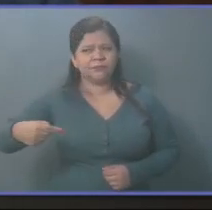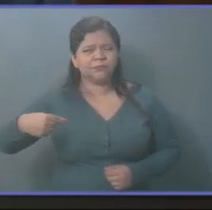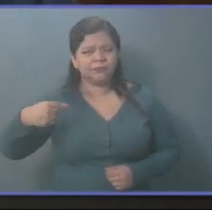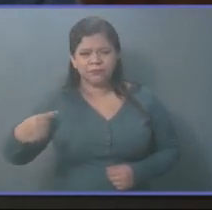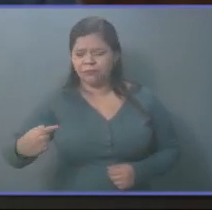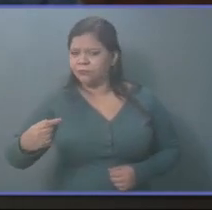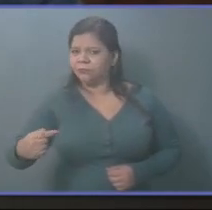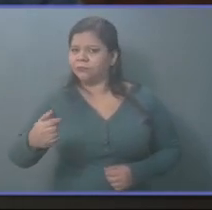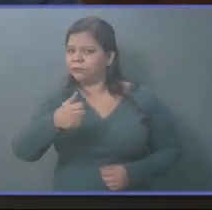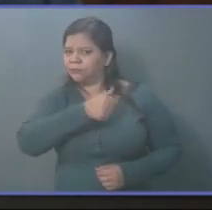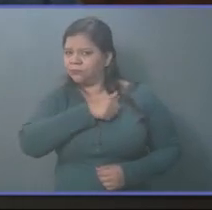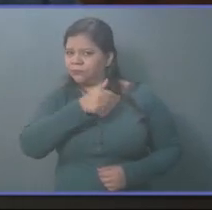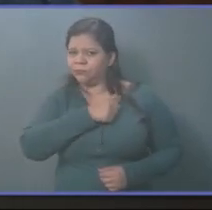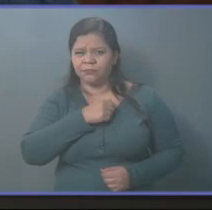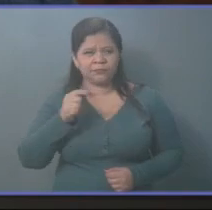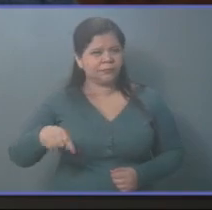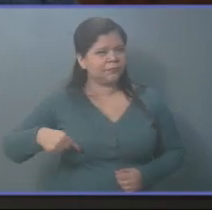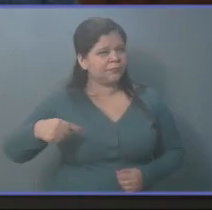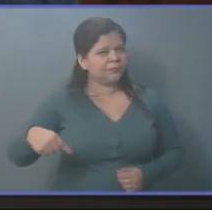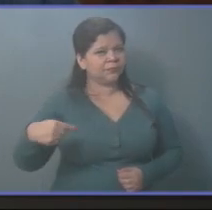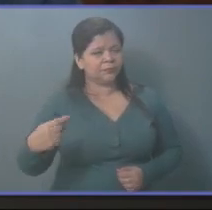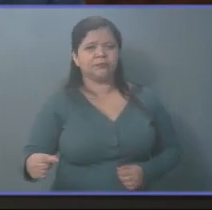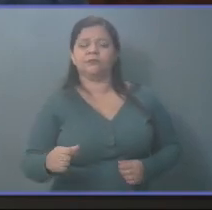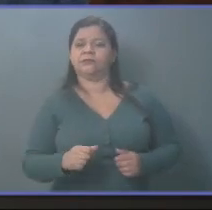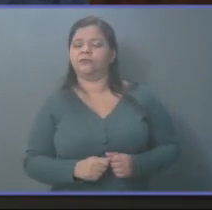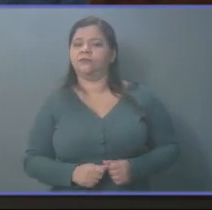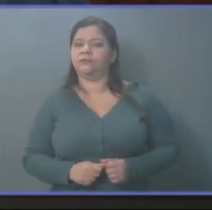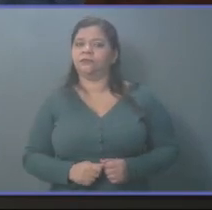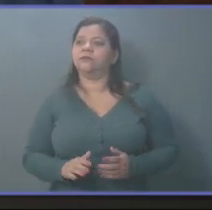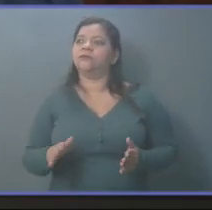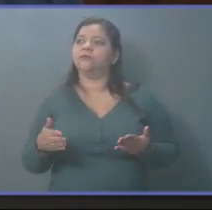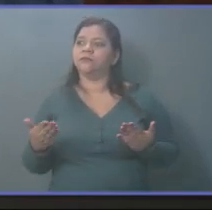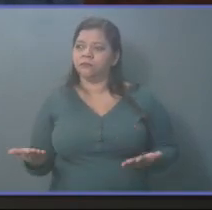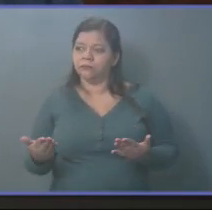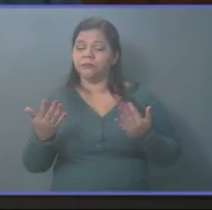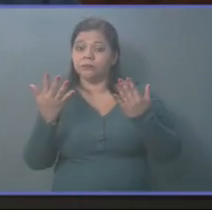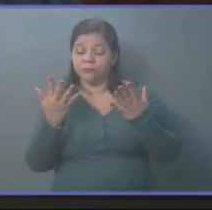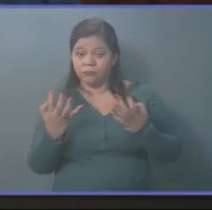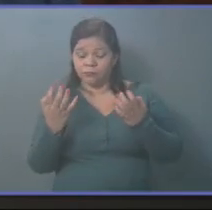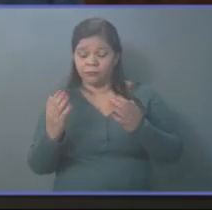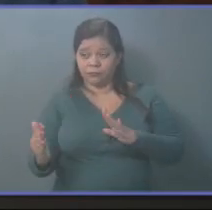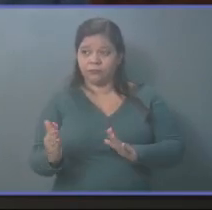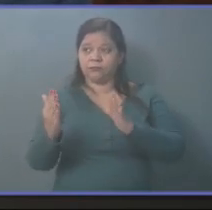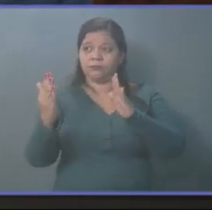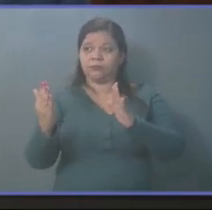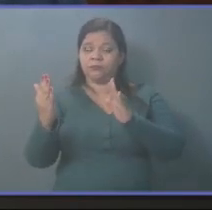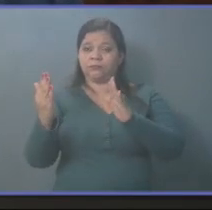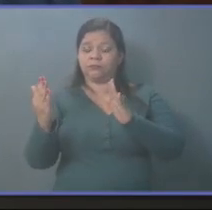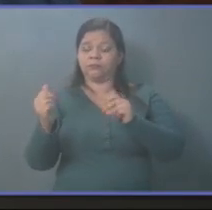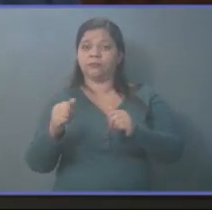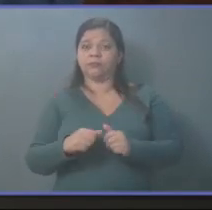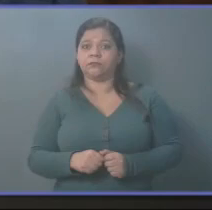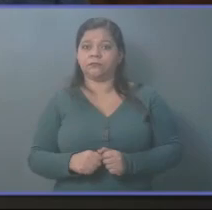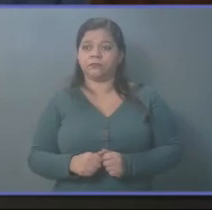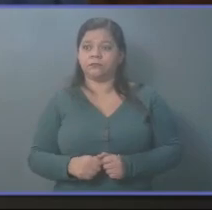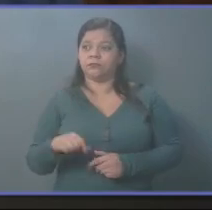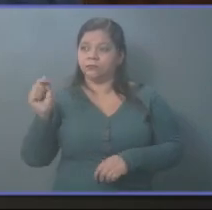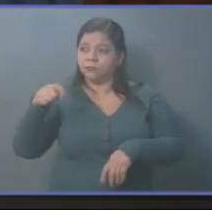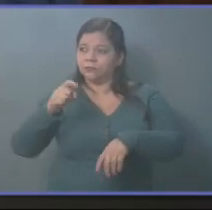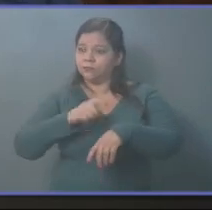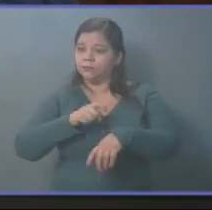responsables para afrontar la